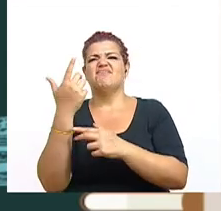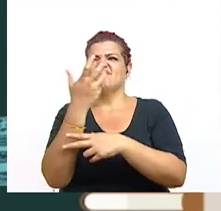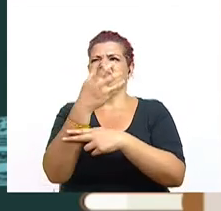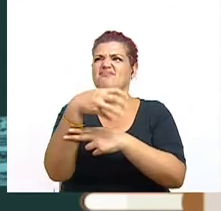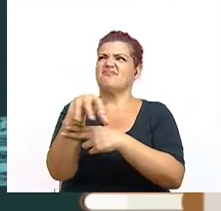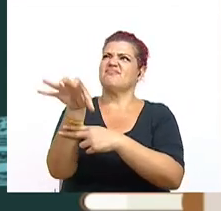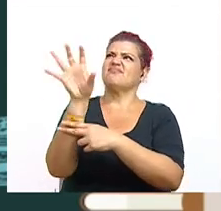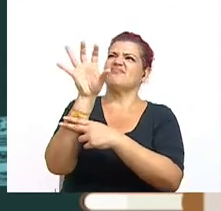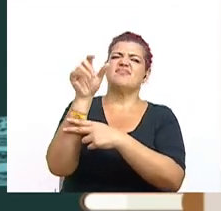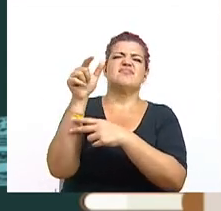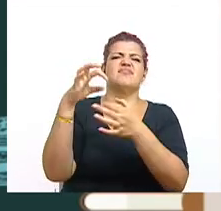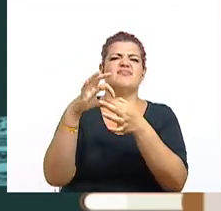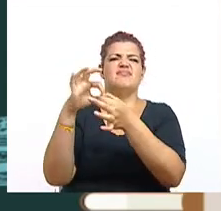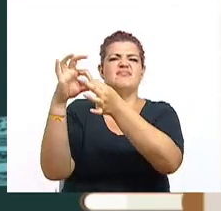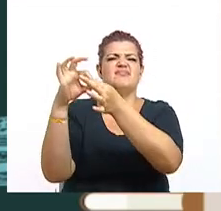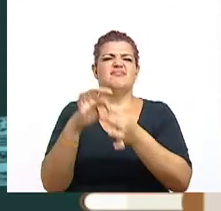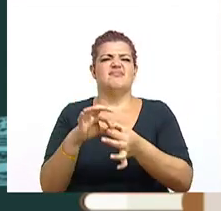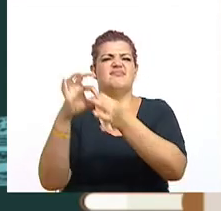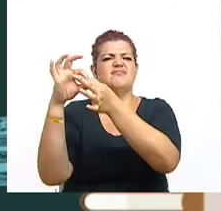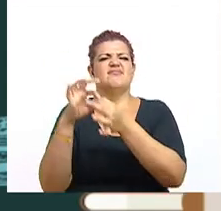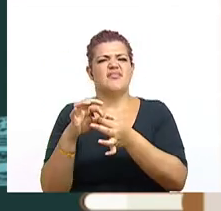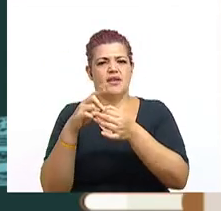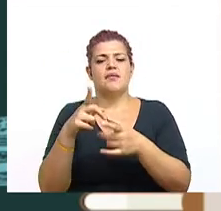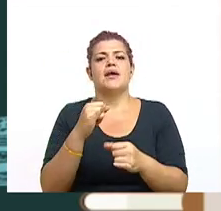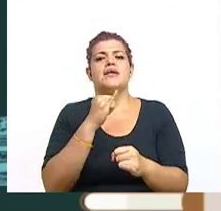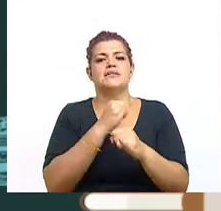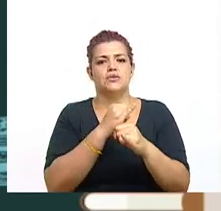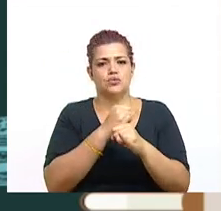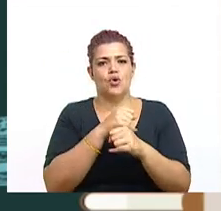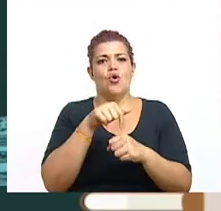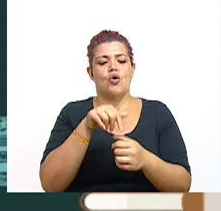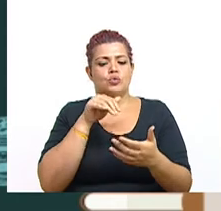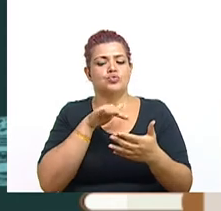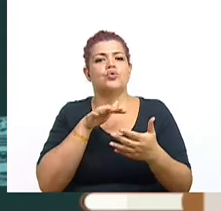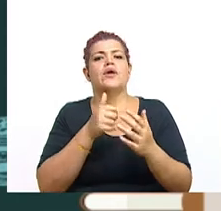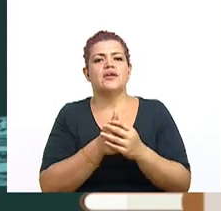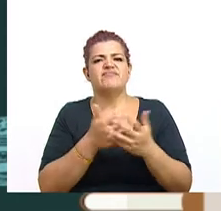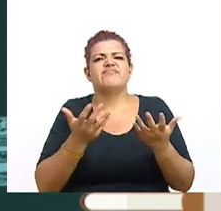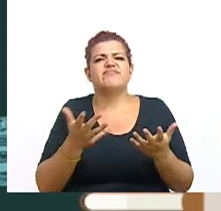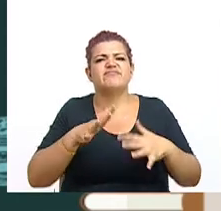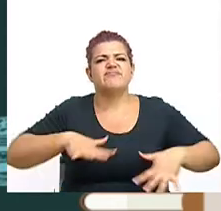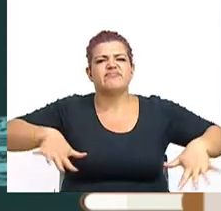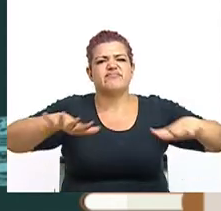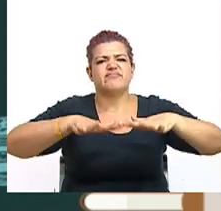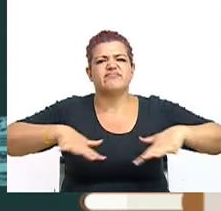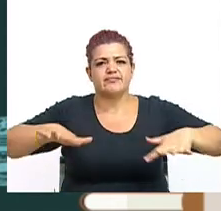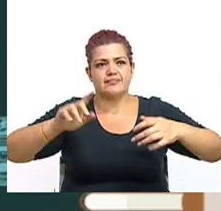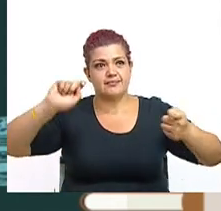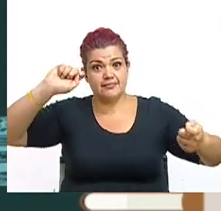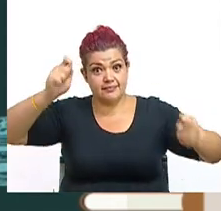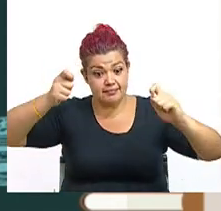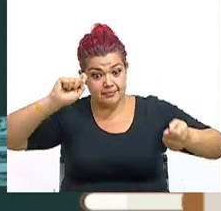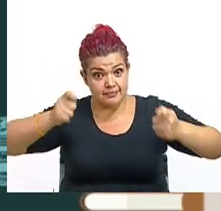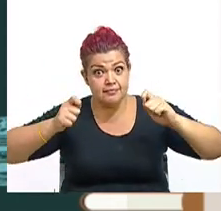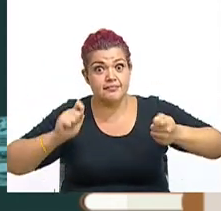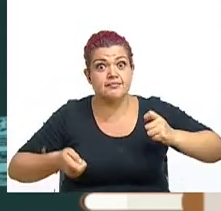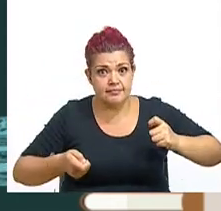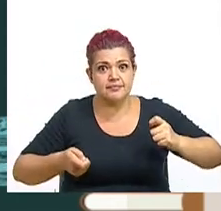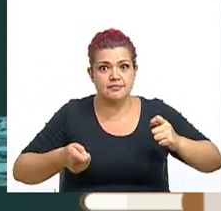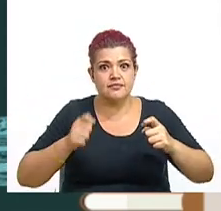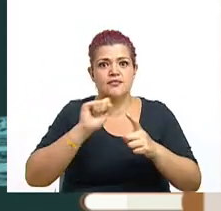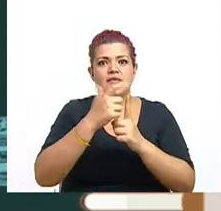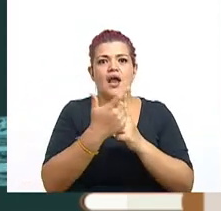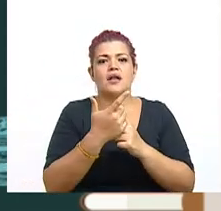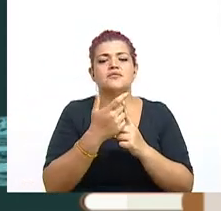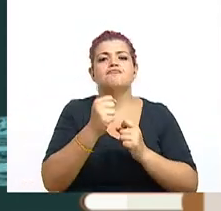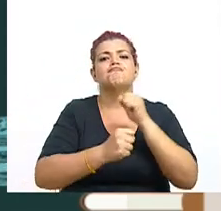con la institución que vamos a estudiar hoy en el contexto de las reformas sociales de los años 40.